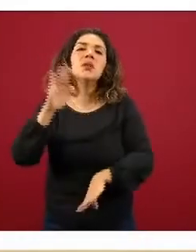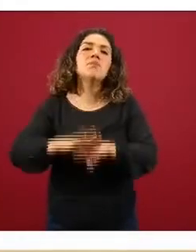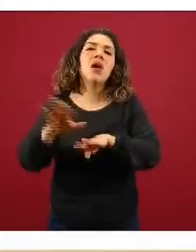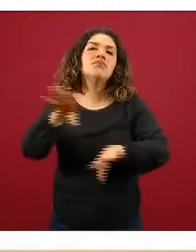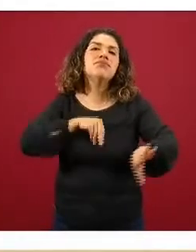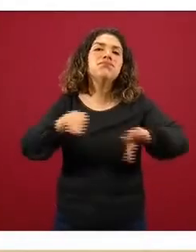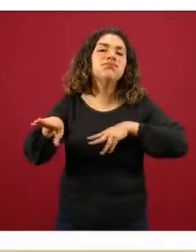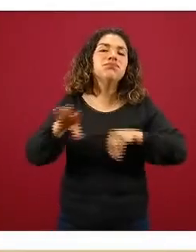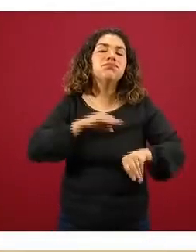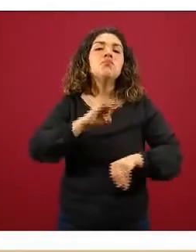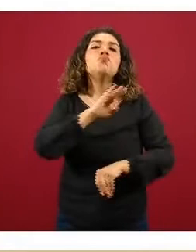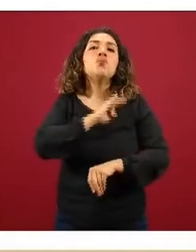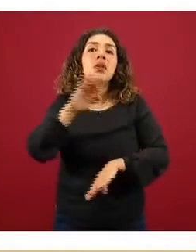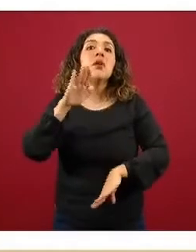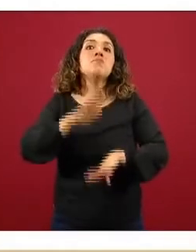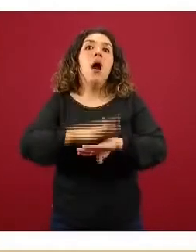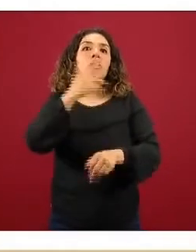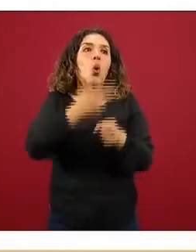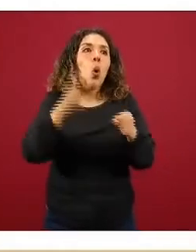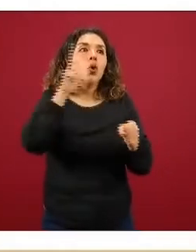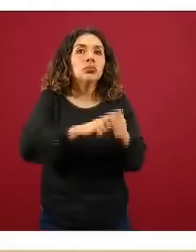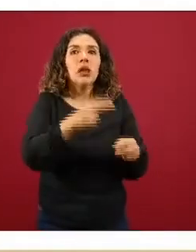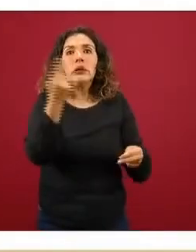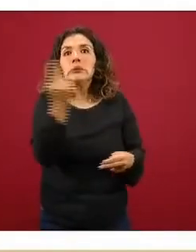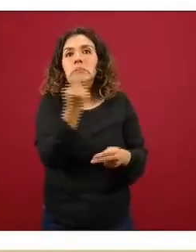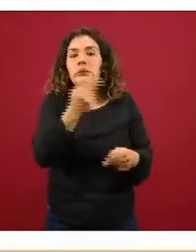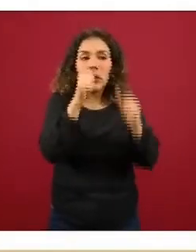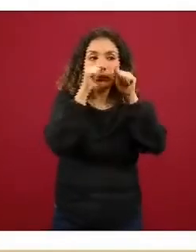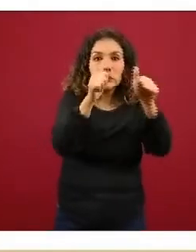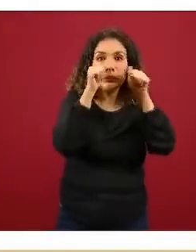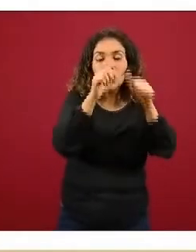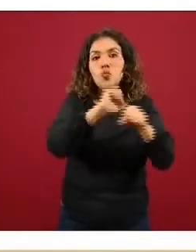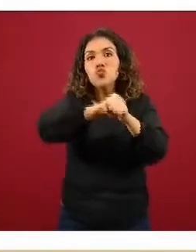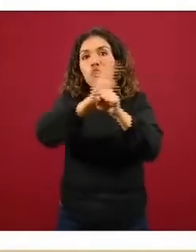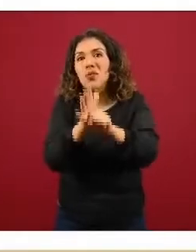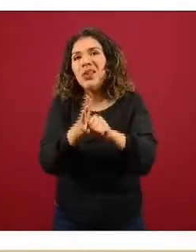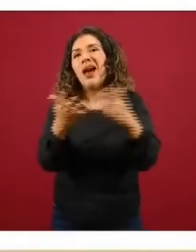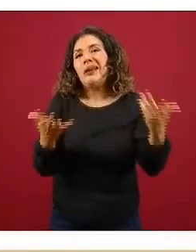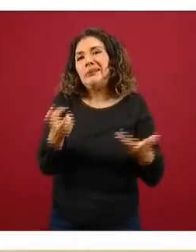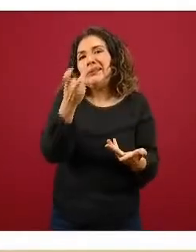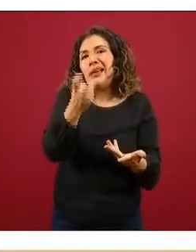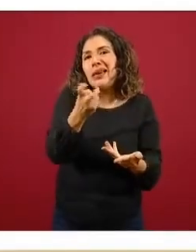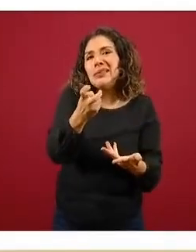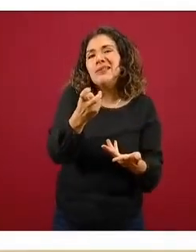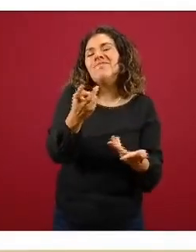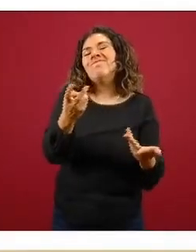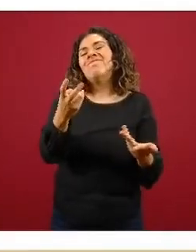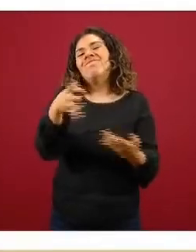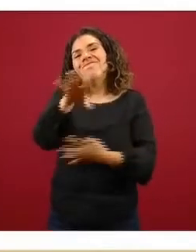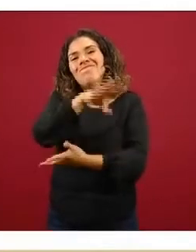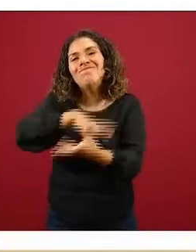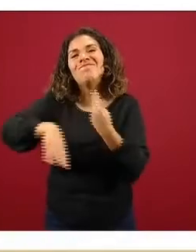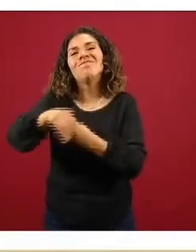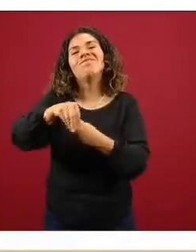cambio en las tendencias de hospitalización, de síndrome COVID, etcétera, lo que los llevaría a una modificación